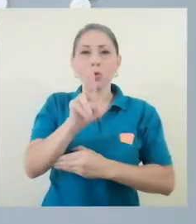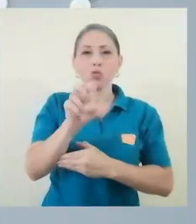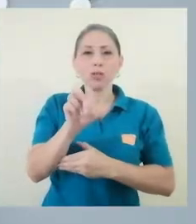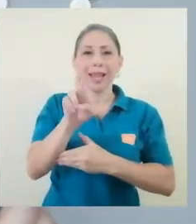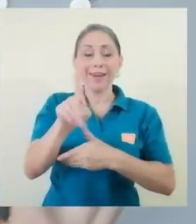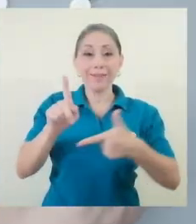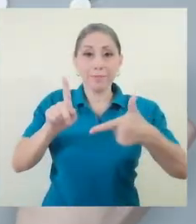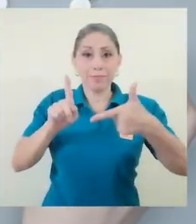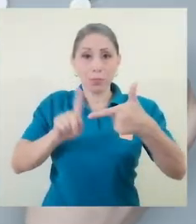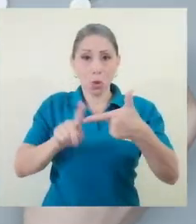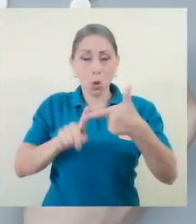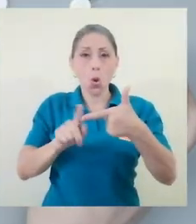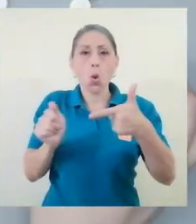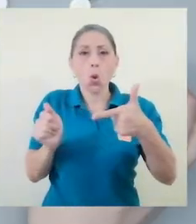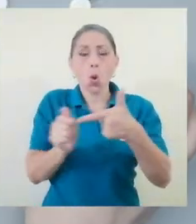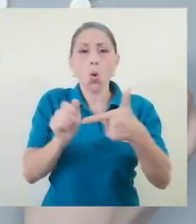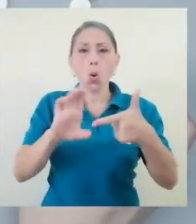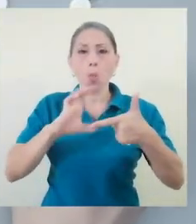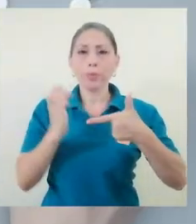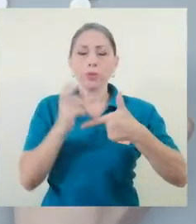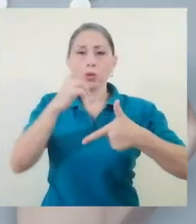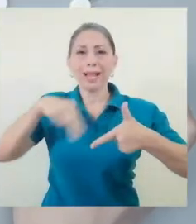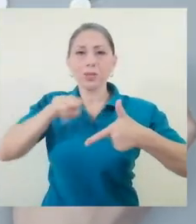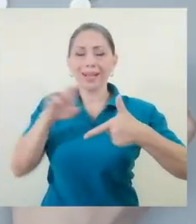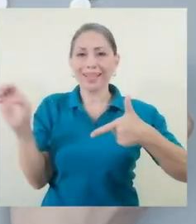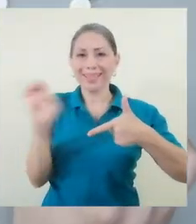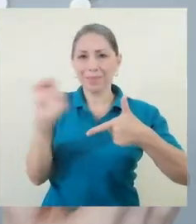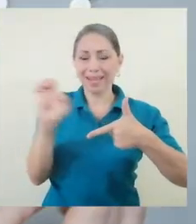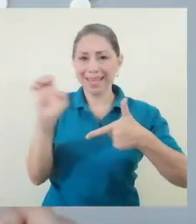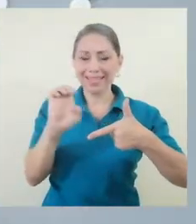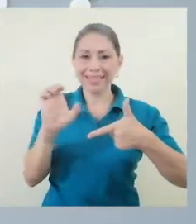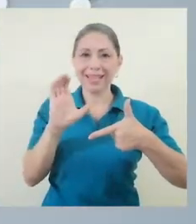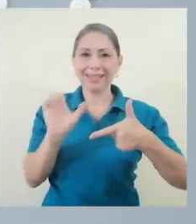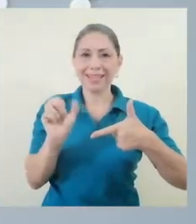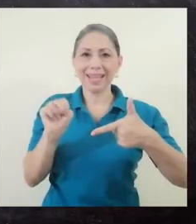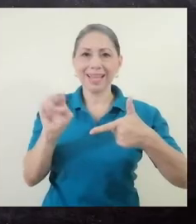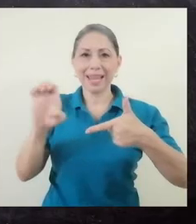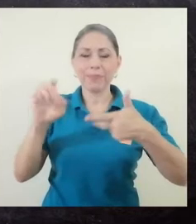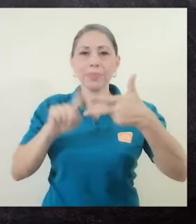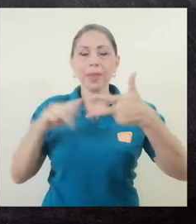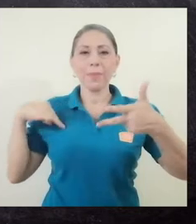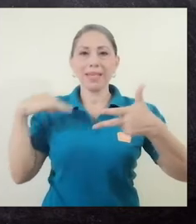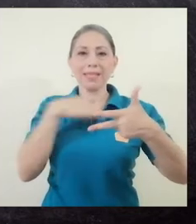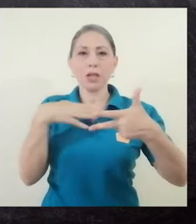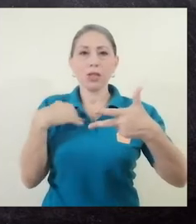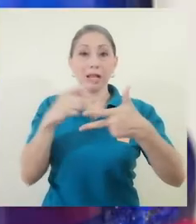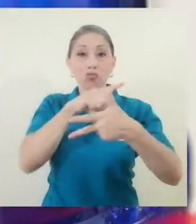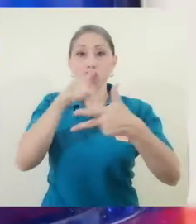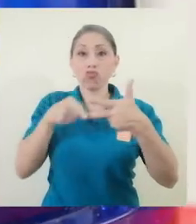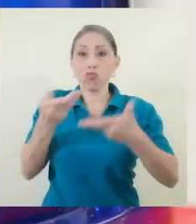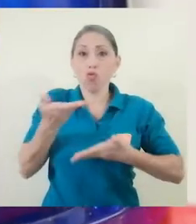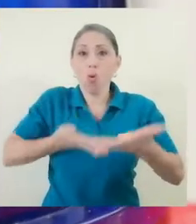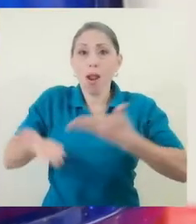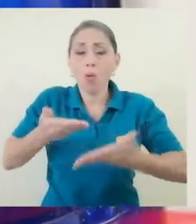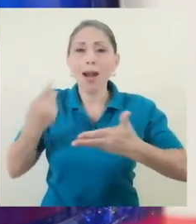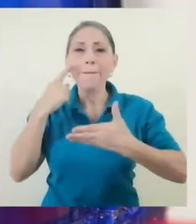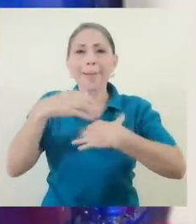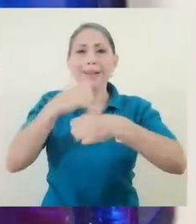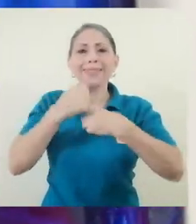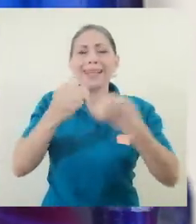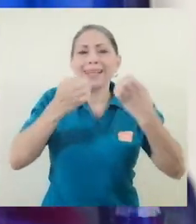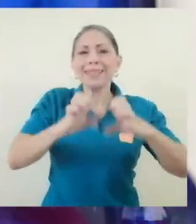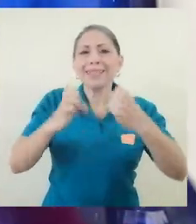actualmente colabora en conjunto con la Comisión Nacional de Emergencias, CNE, y el Ministerio de Salud en la creación de